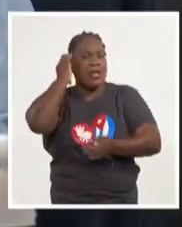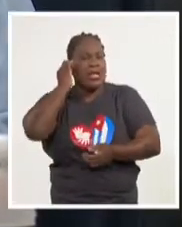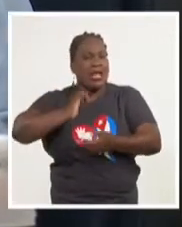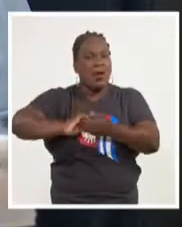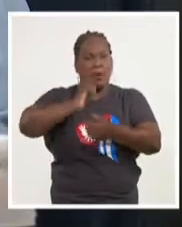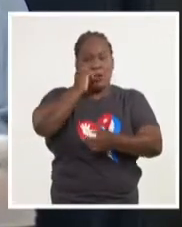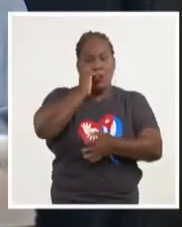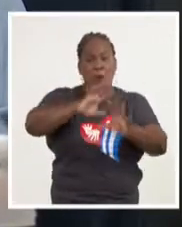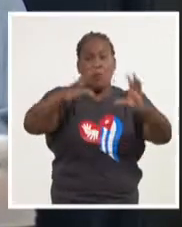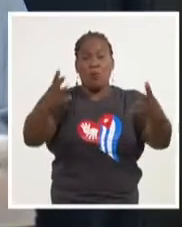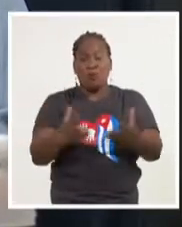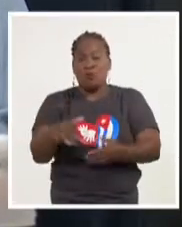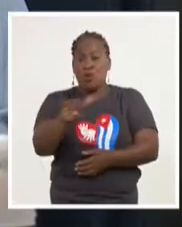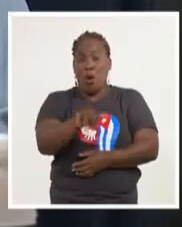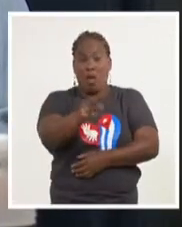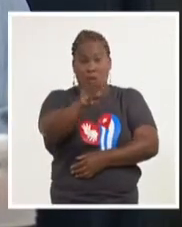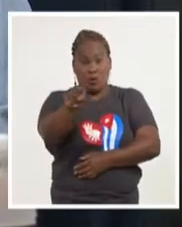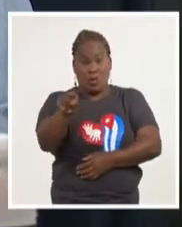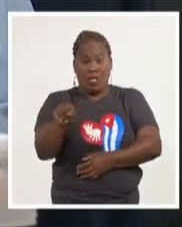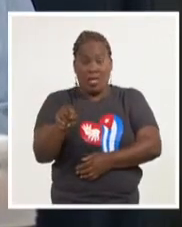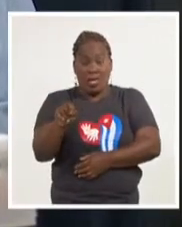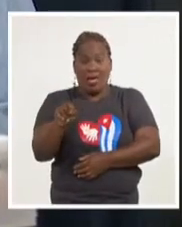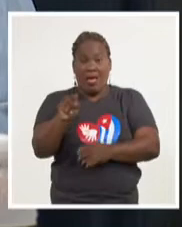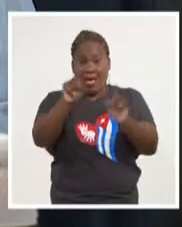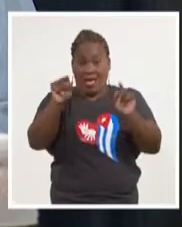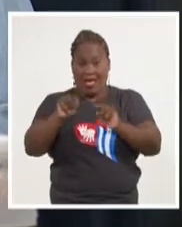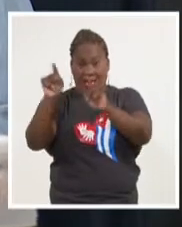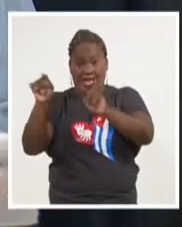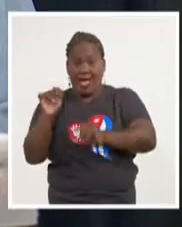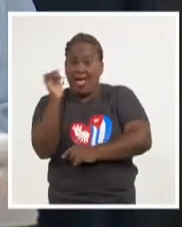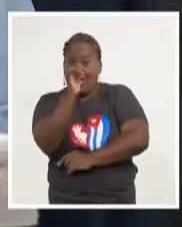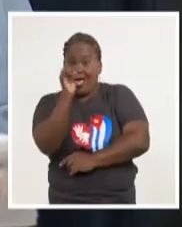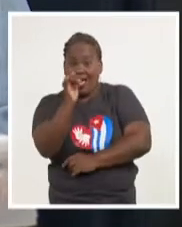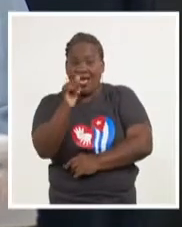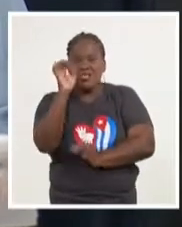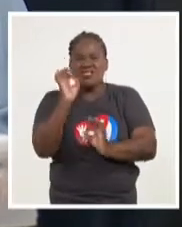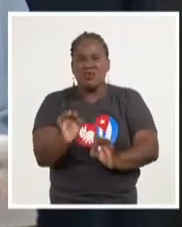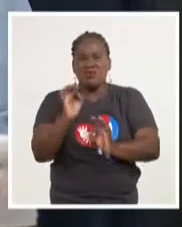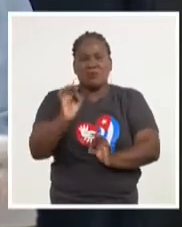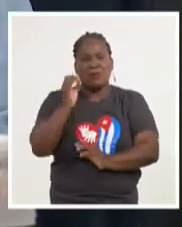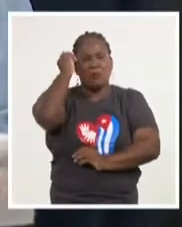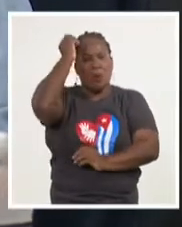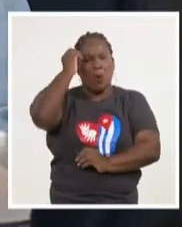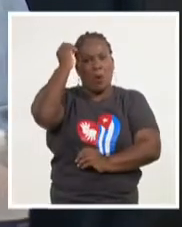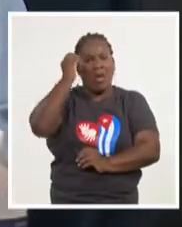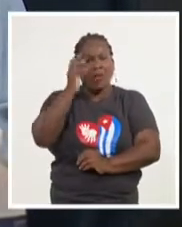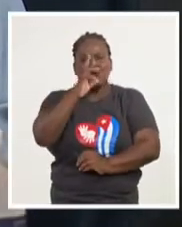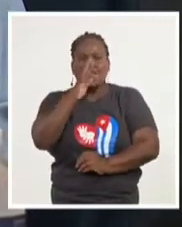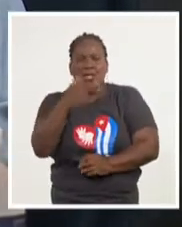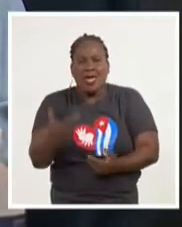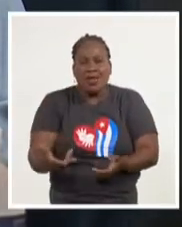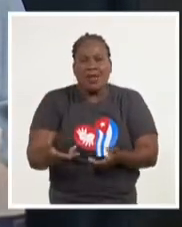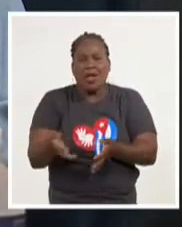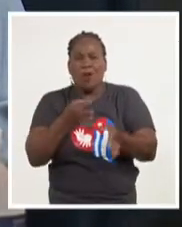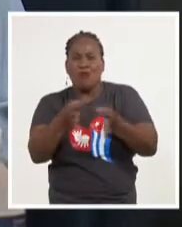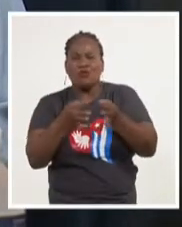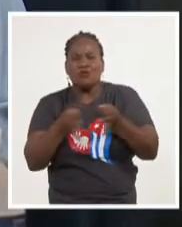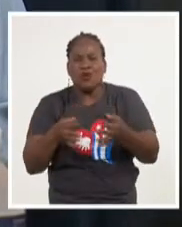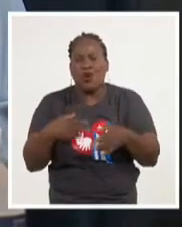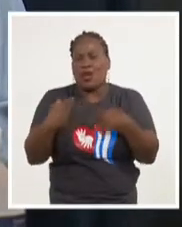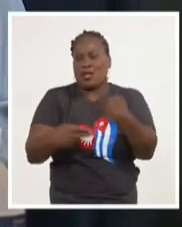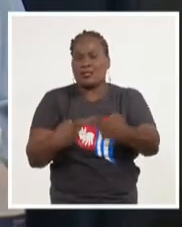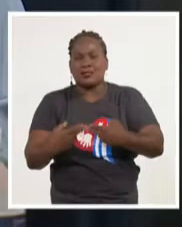como ustedes, que siempre se han mantenido al tanto del quehacer de la organización y